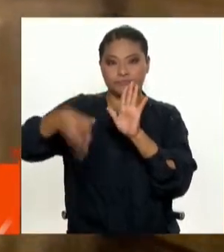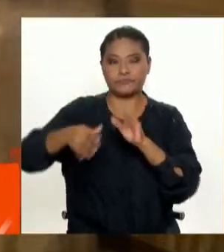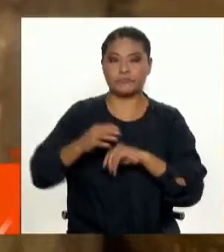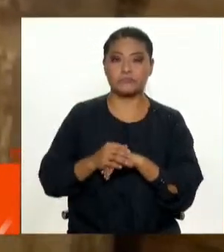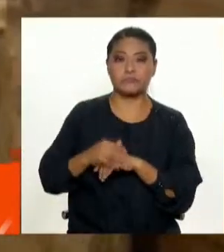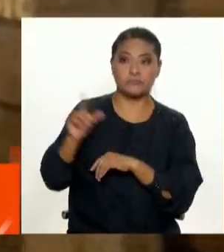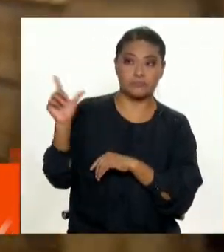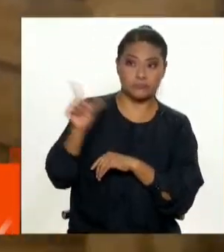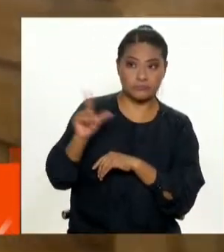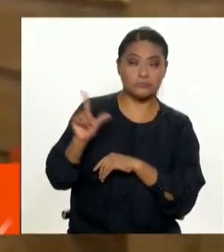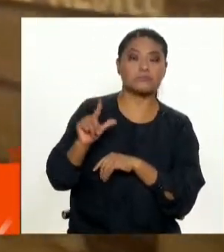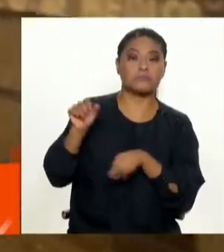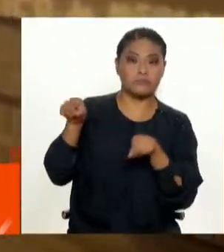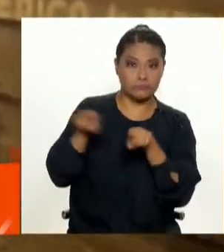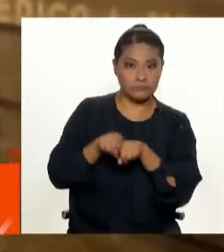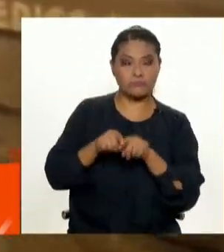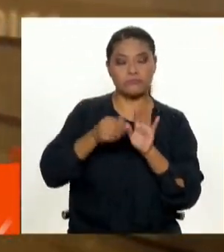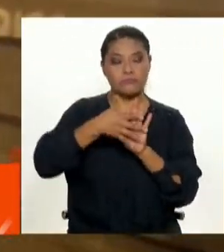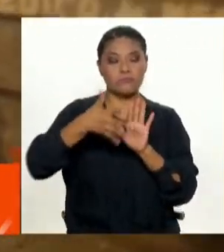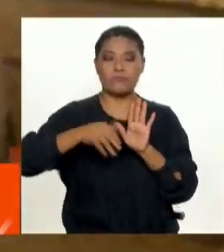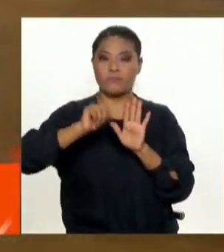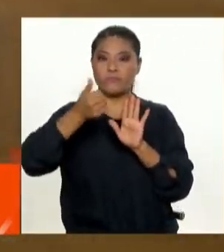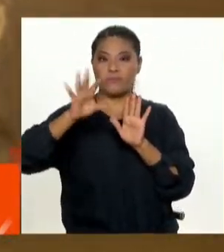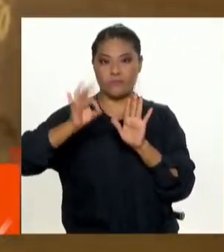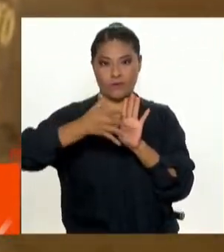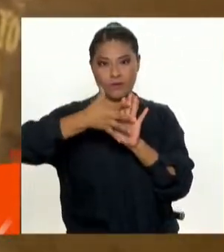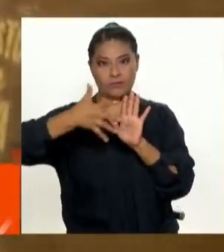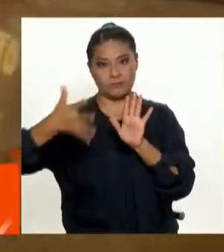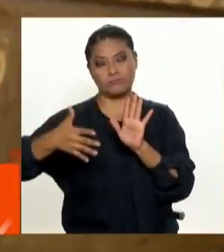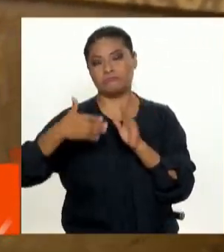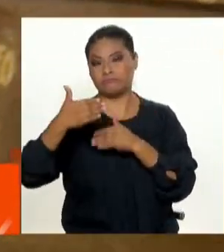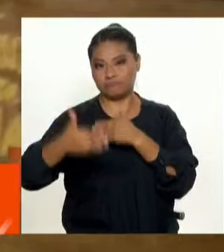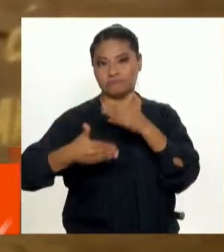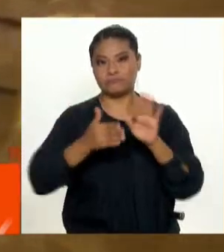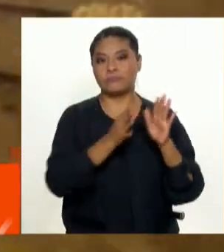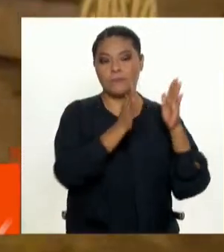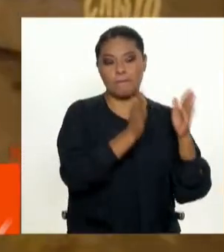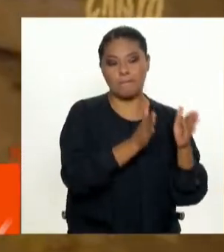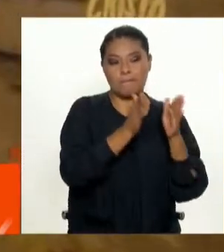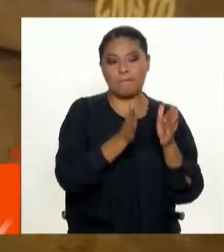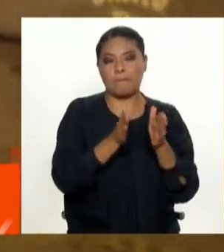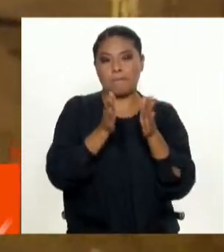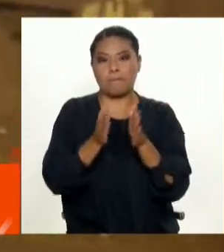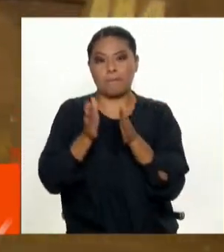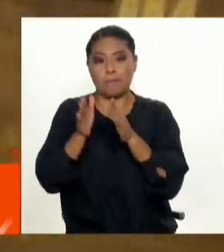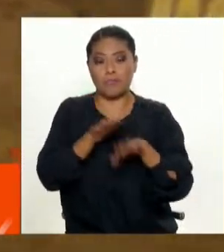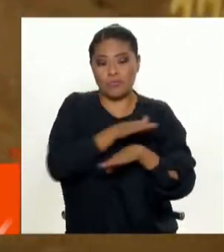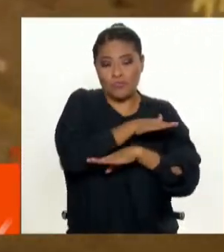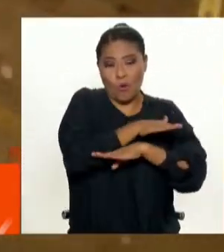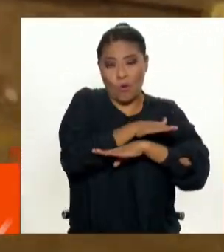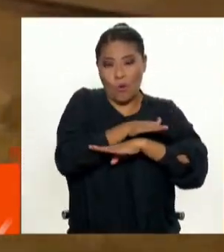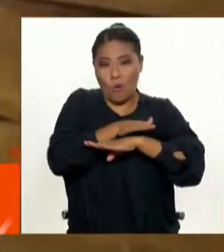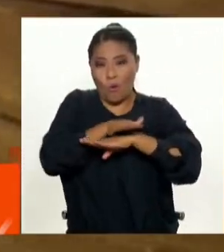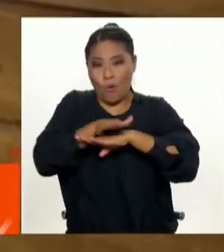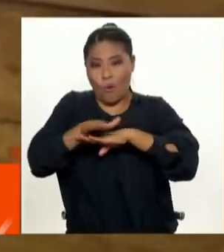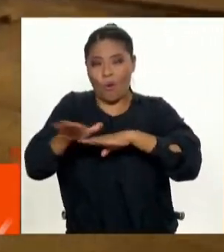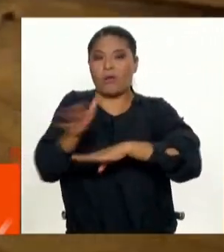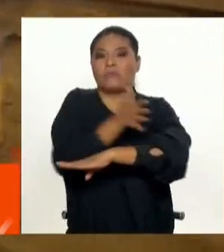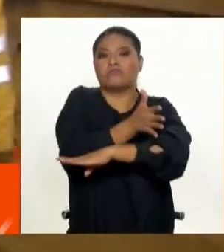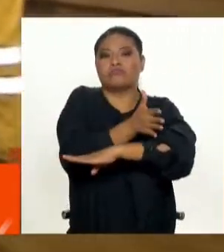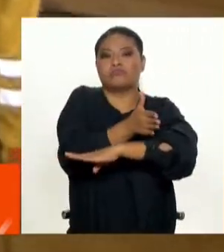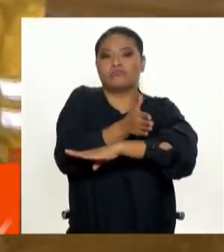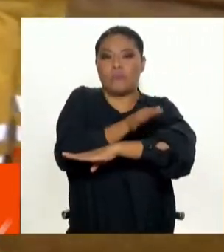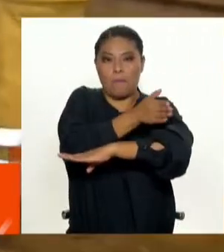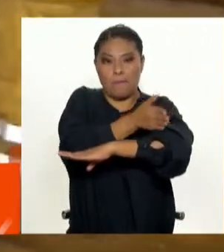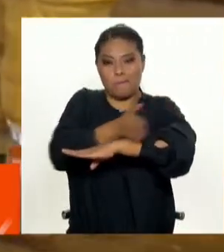va a continuar el Pozo 19 y así la carretera central va a ir quedando más expeditiva, más